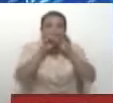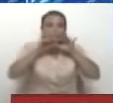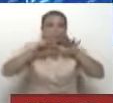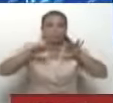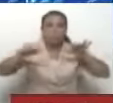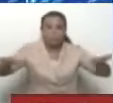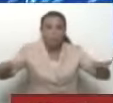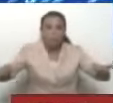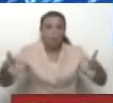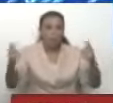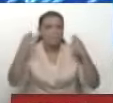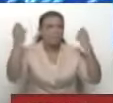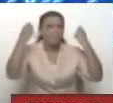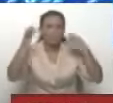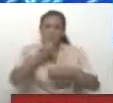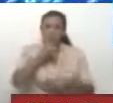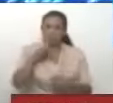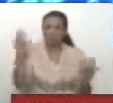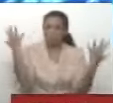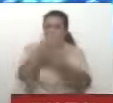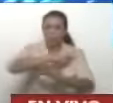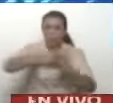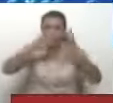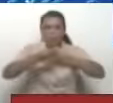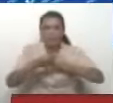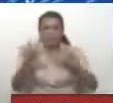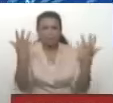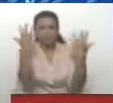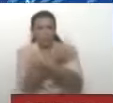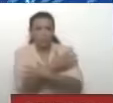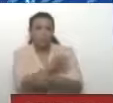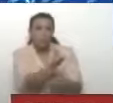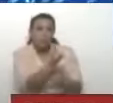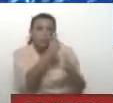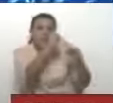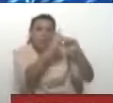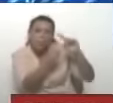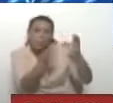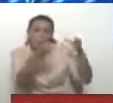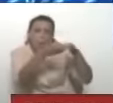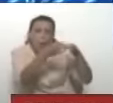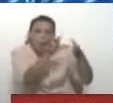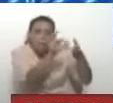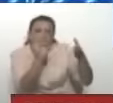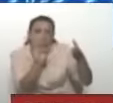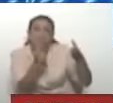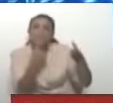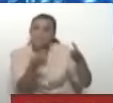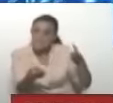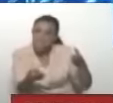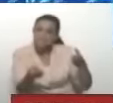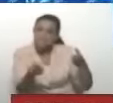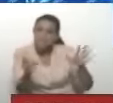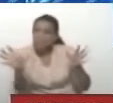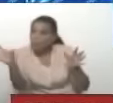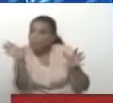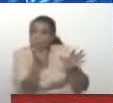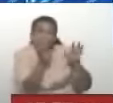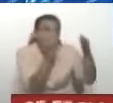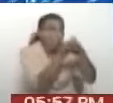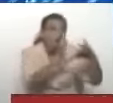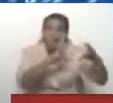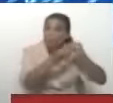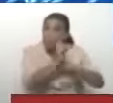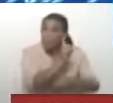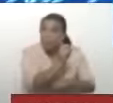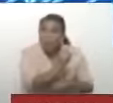propagan una información tergiversada. Que comienza. Con una media verdad. En efecto. La frase fue dicha. Pero suprime el contexto. Y para